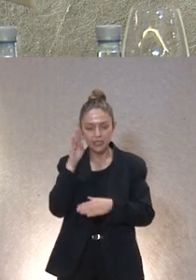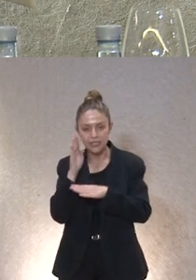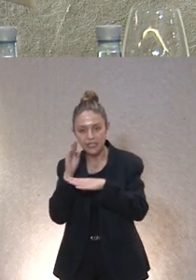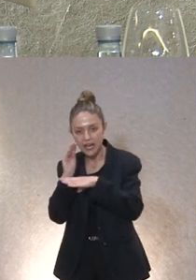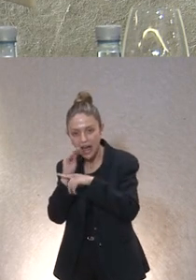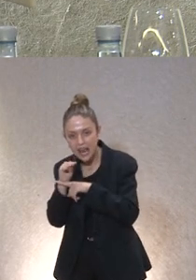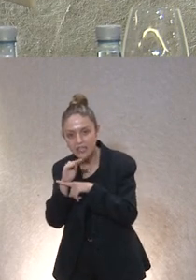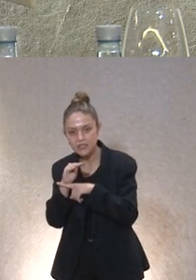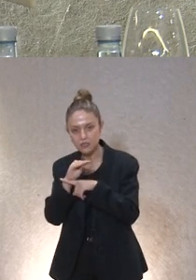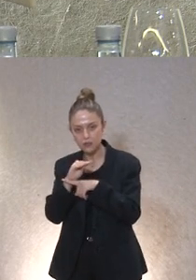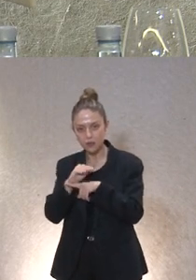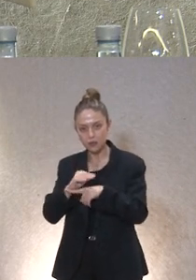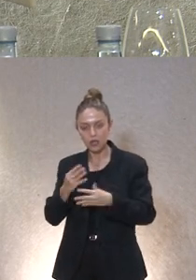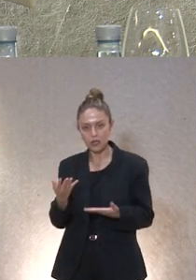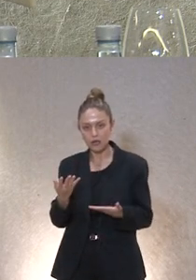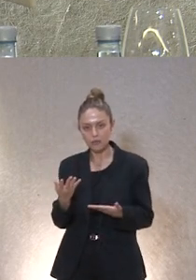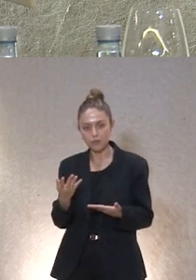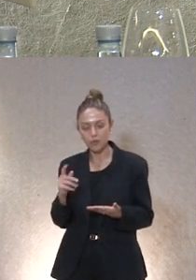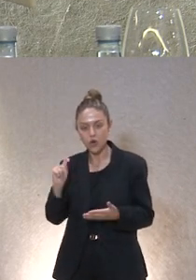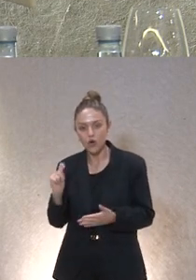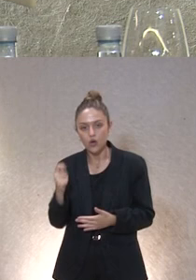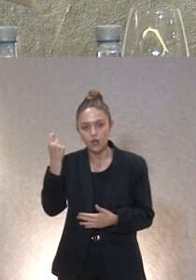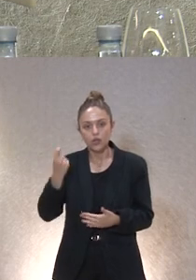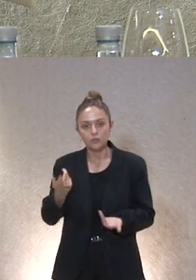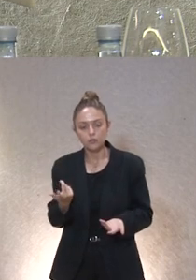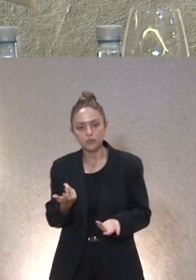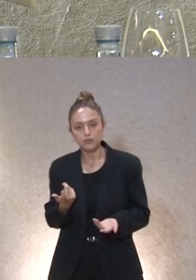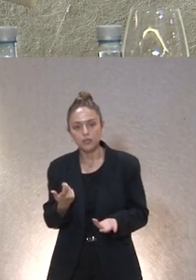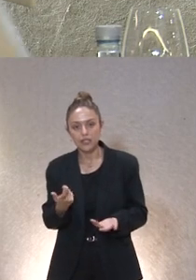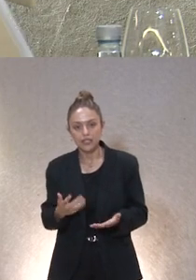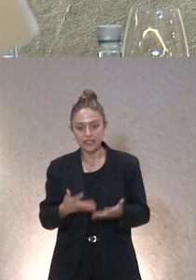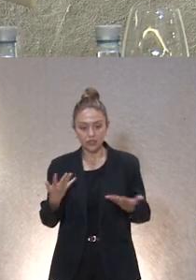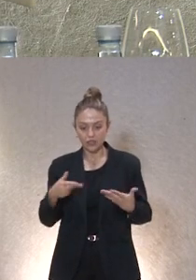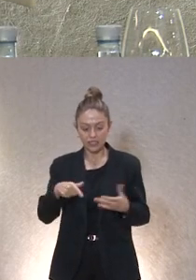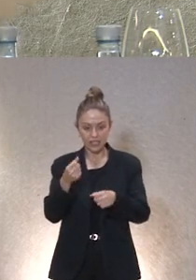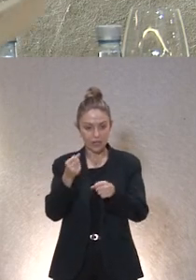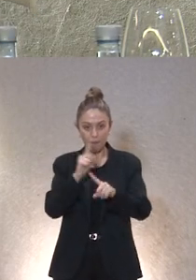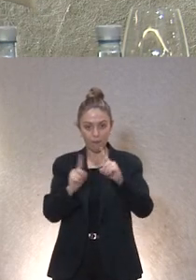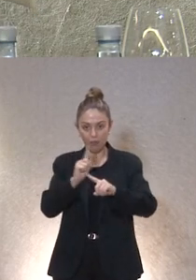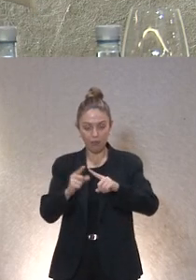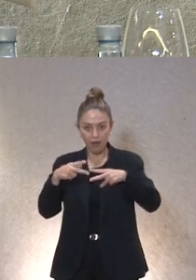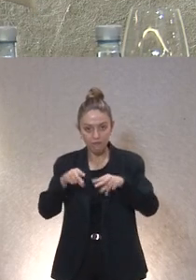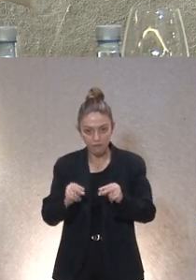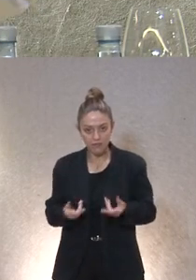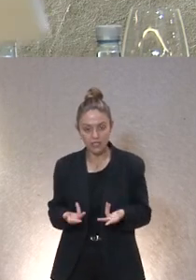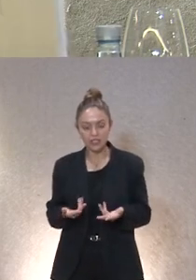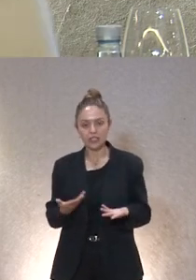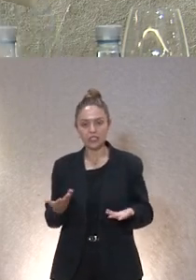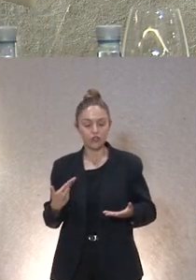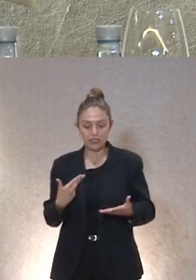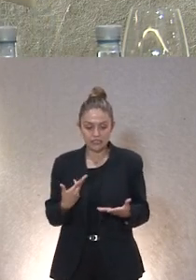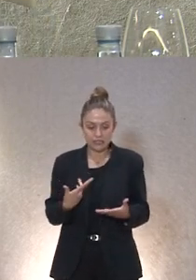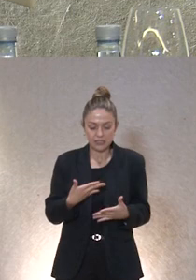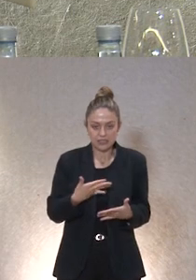que está observado que podamos llegar a tener es decir pues ponemos el pin parental y aquí se acaba el problema pues no eso no existe ni puede